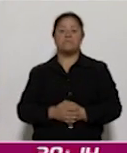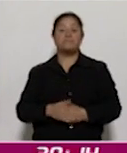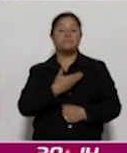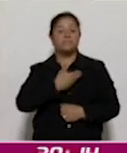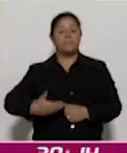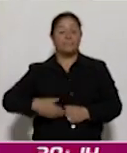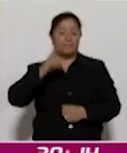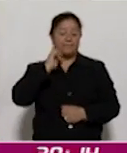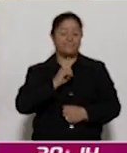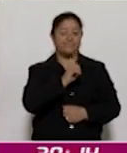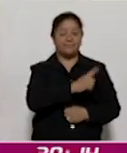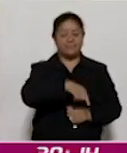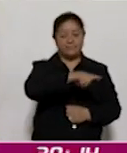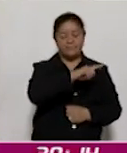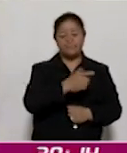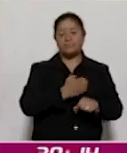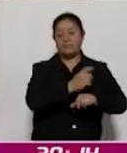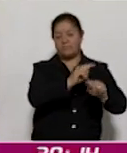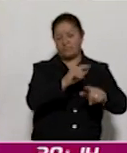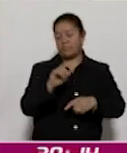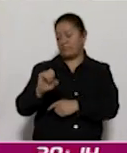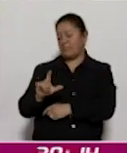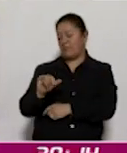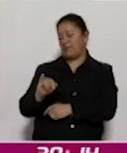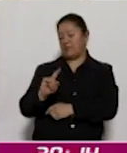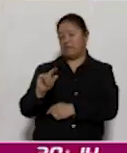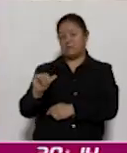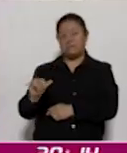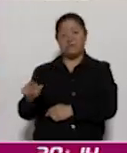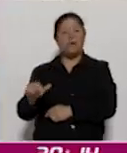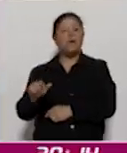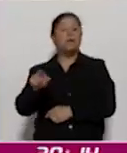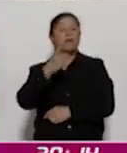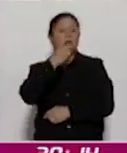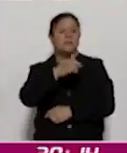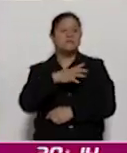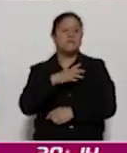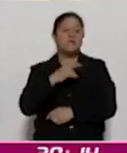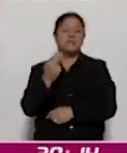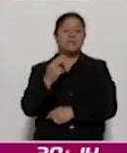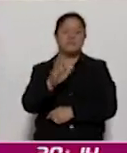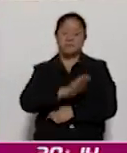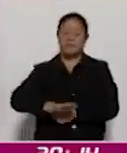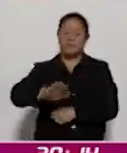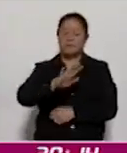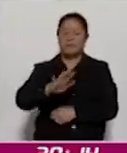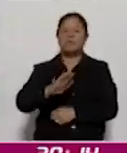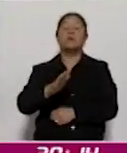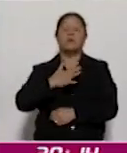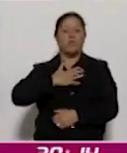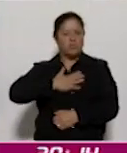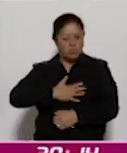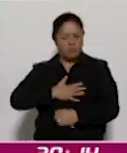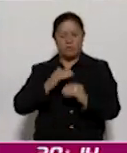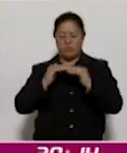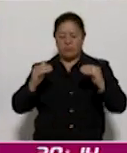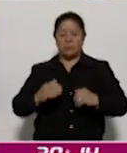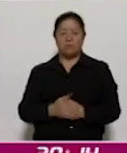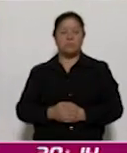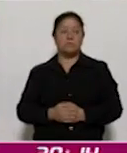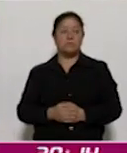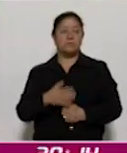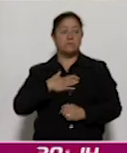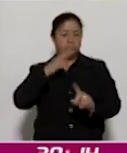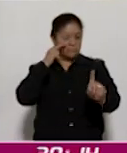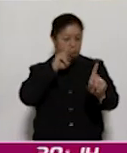Estado de Tlaxcala, Elizabeth Olivares Guevara, enfatizó la necesidad de construir una sociedad más justa y equitativa. Desde la perspectiva de